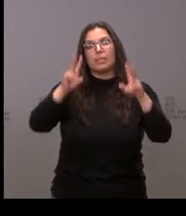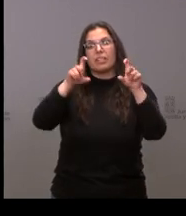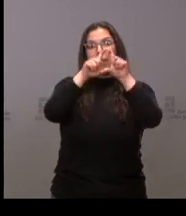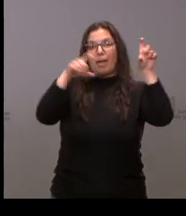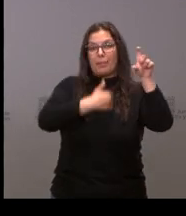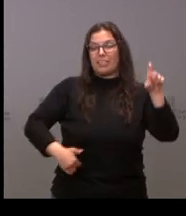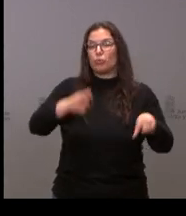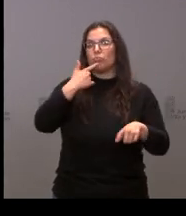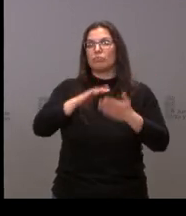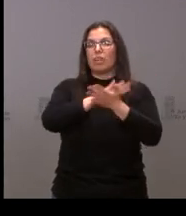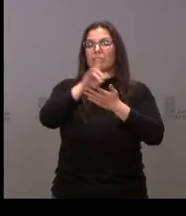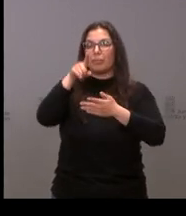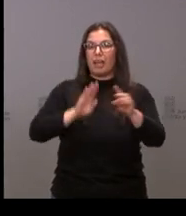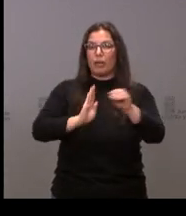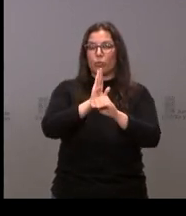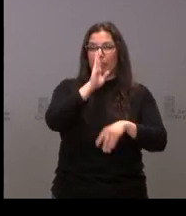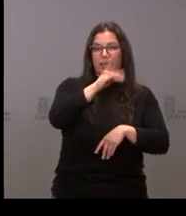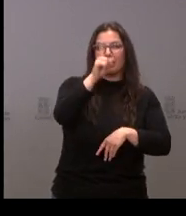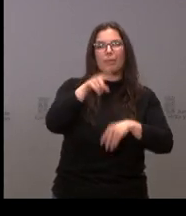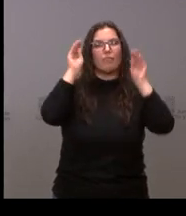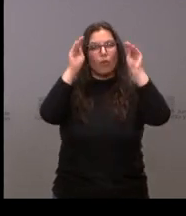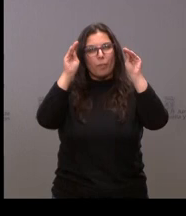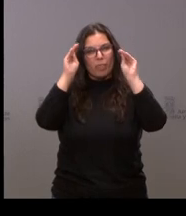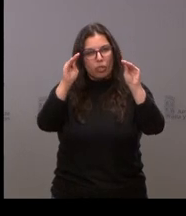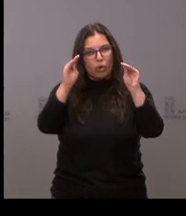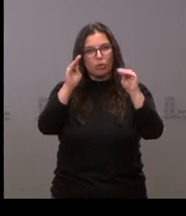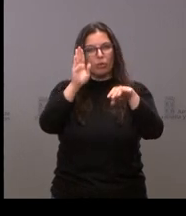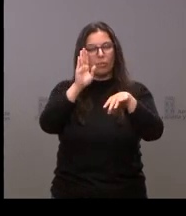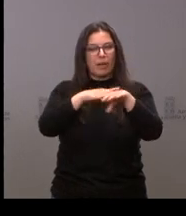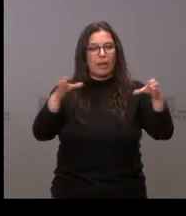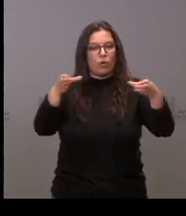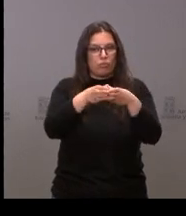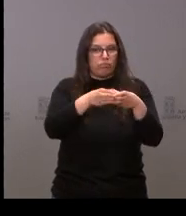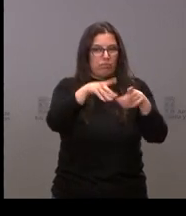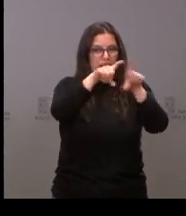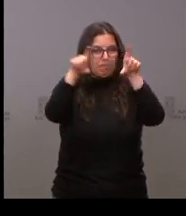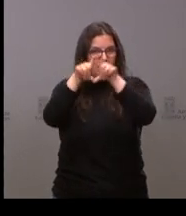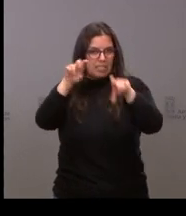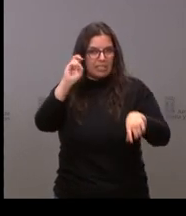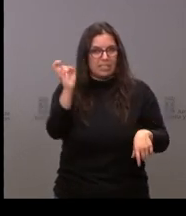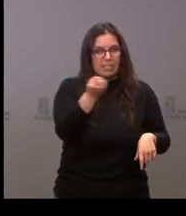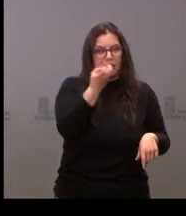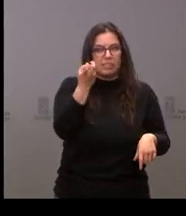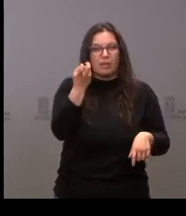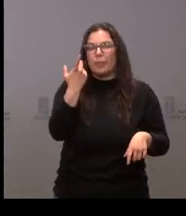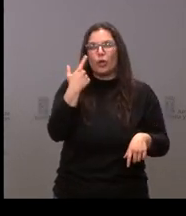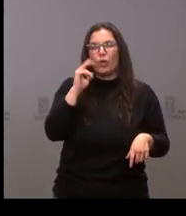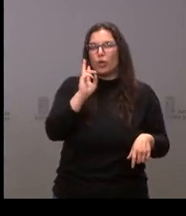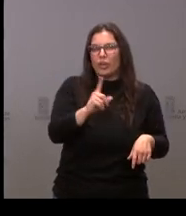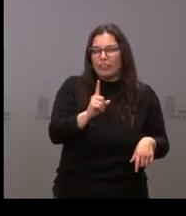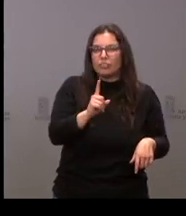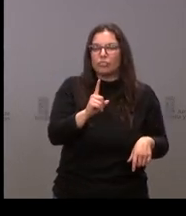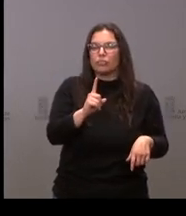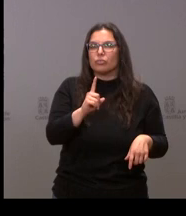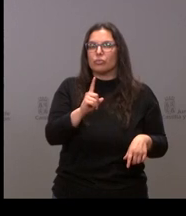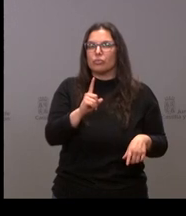directas y de formación también a los colectivos empresariales entre estas medidas pero no he visto reflejado quizá me